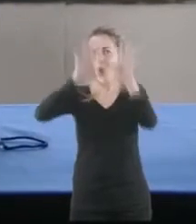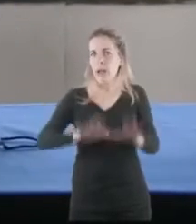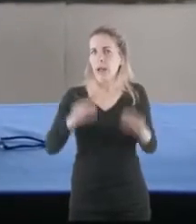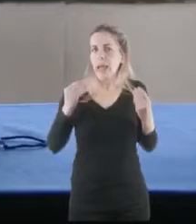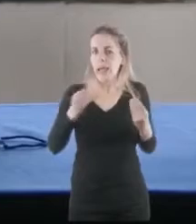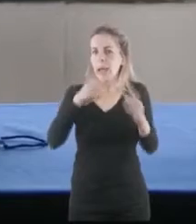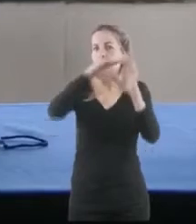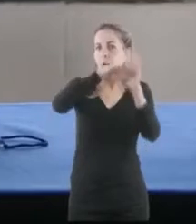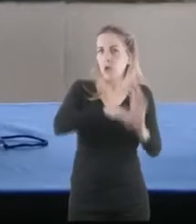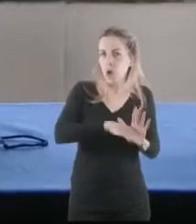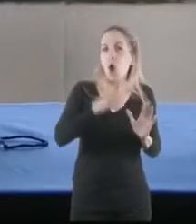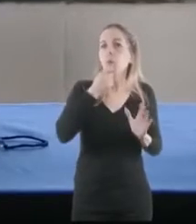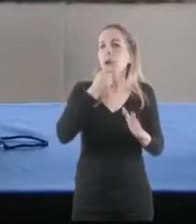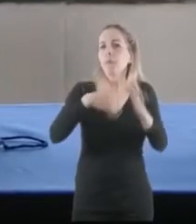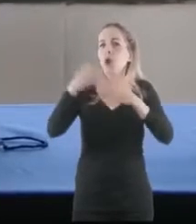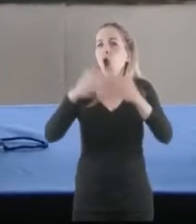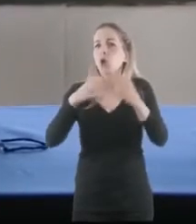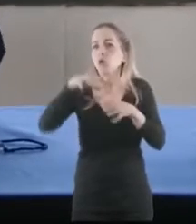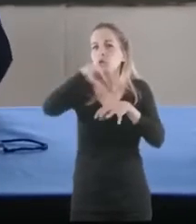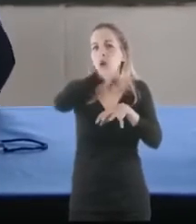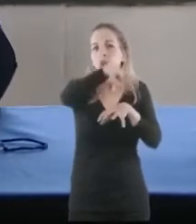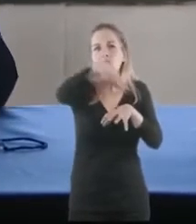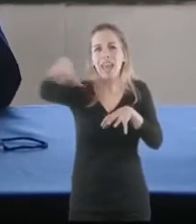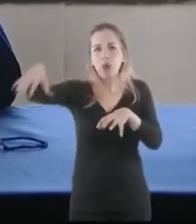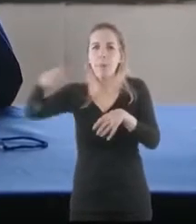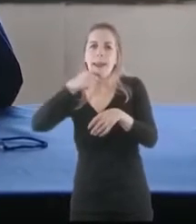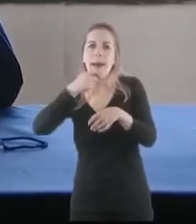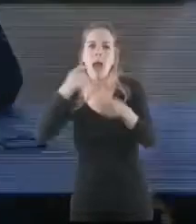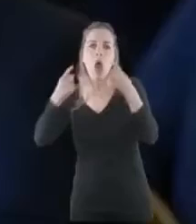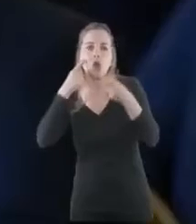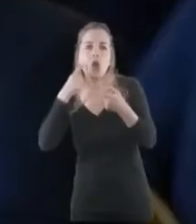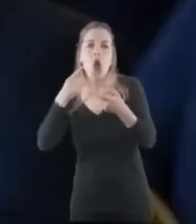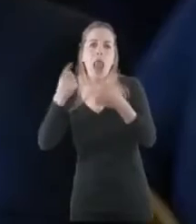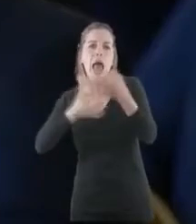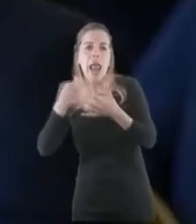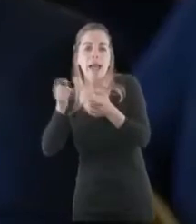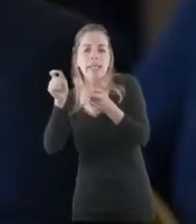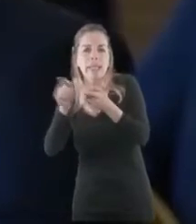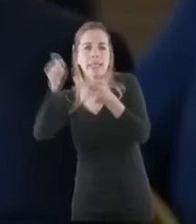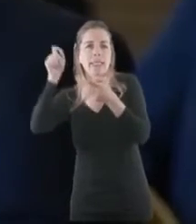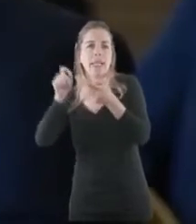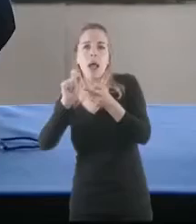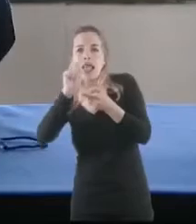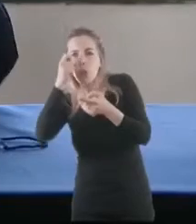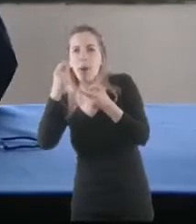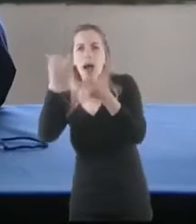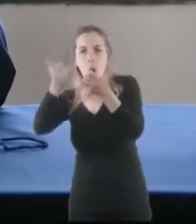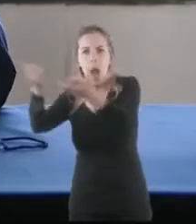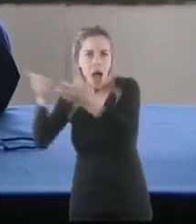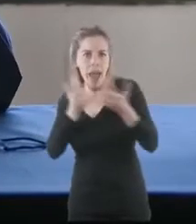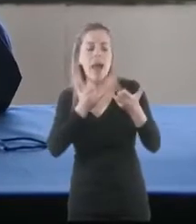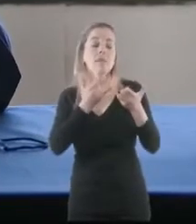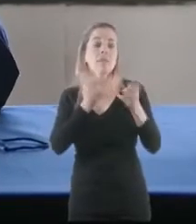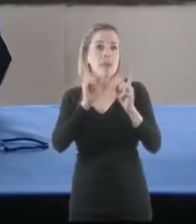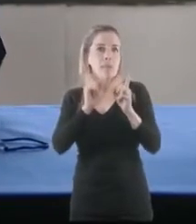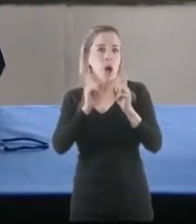ser la construcción de los centros para testeo y control en esta región, también tenemos otro ya dentro de la ciudad de Puerto